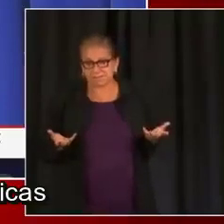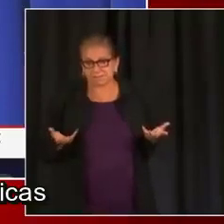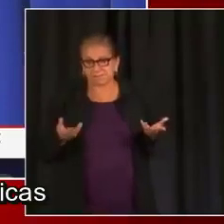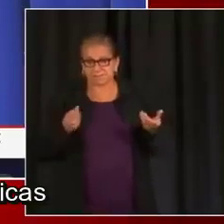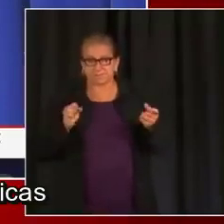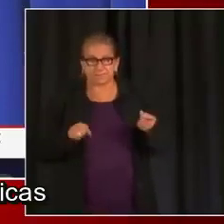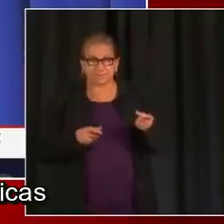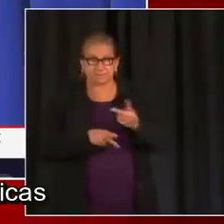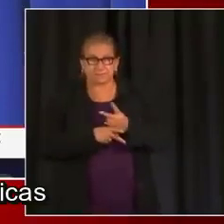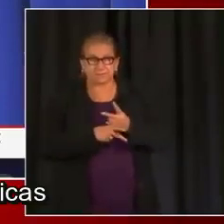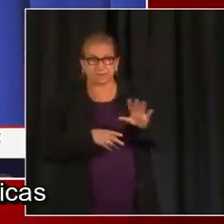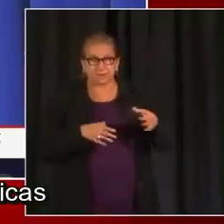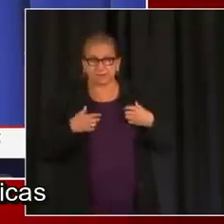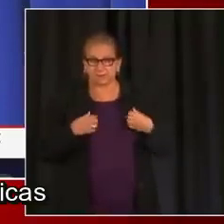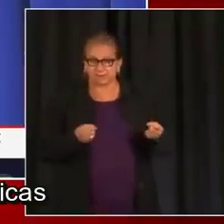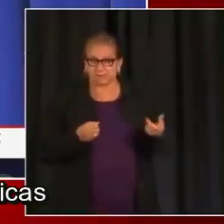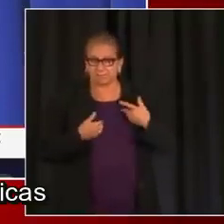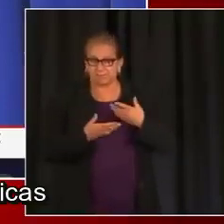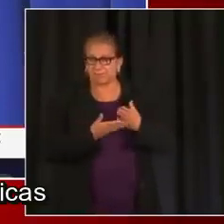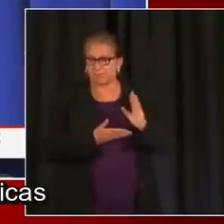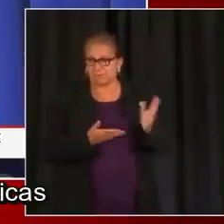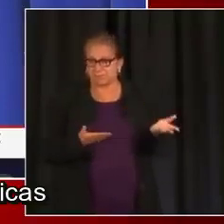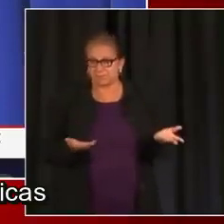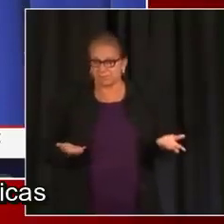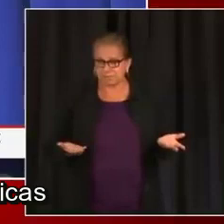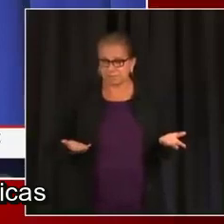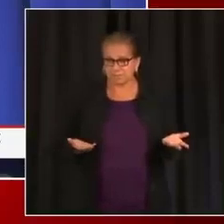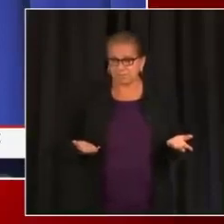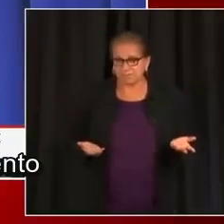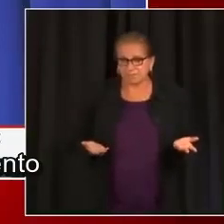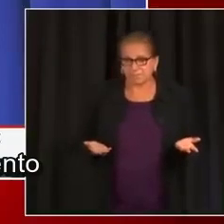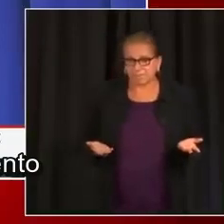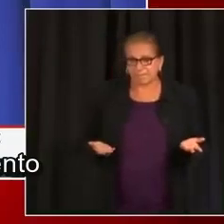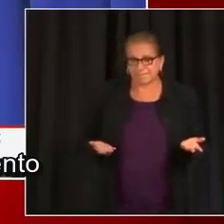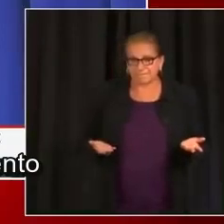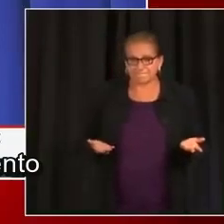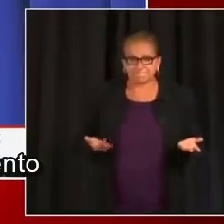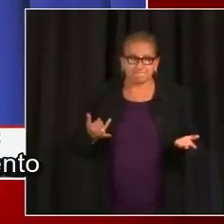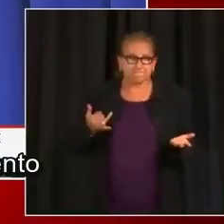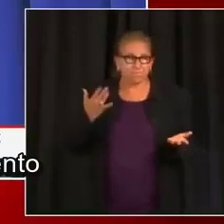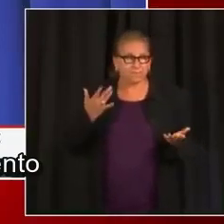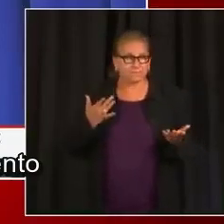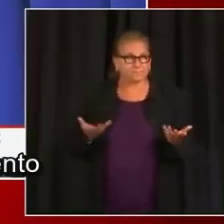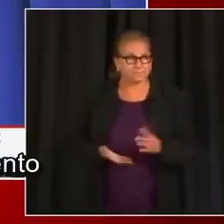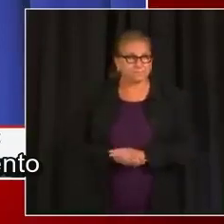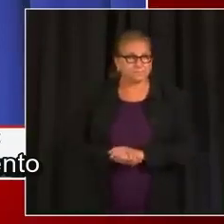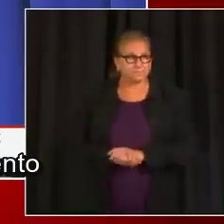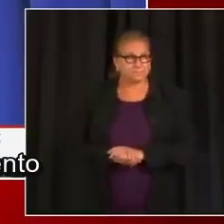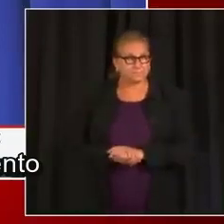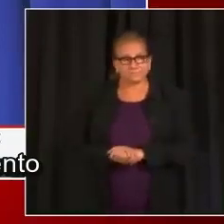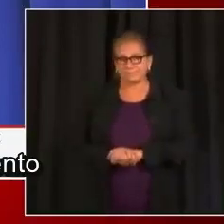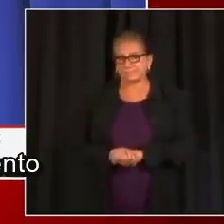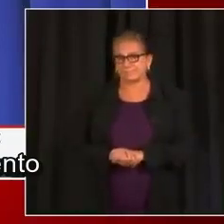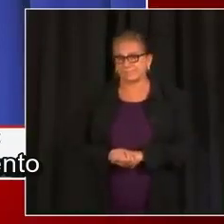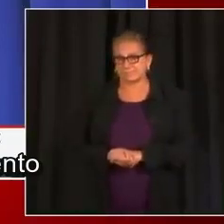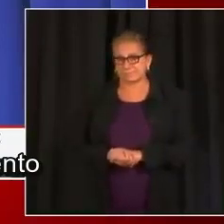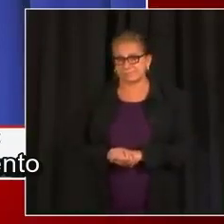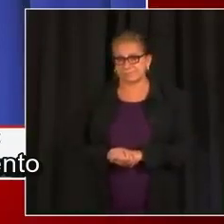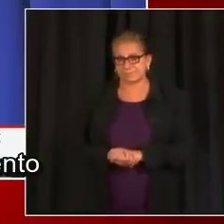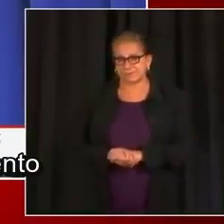aún así, permite que ellos sigan sus propias políticas sobre si van a requerir este consentimiento de los padres o no